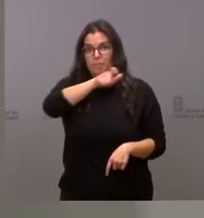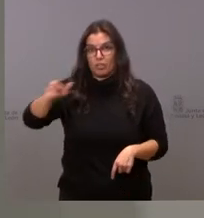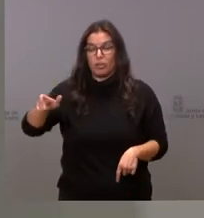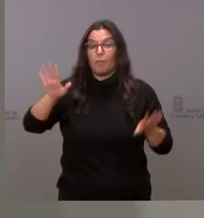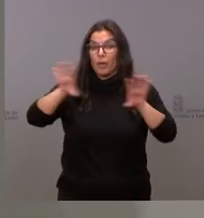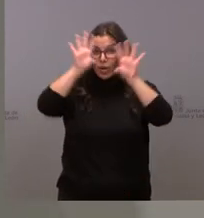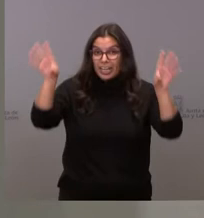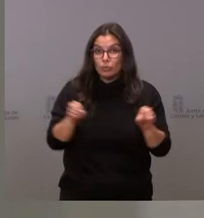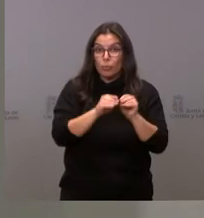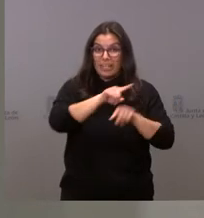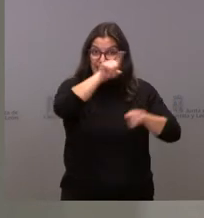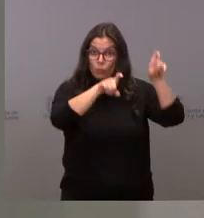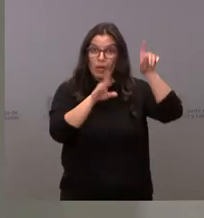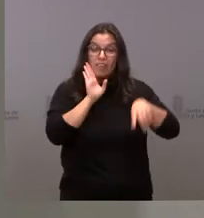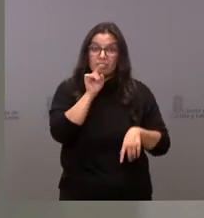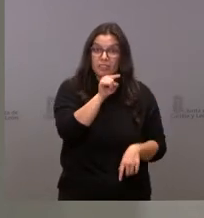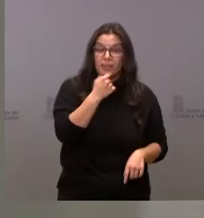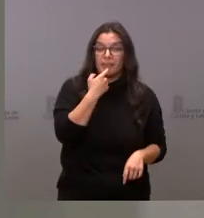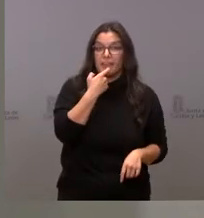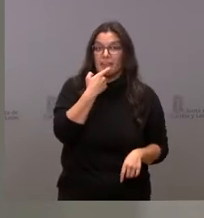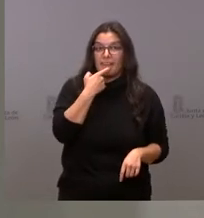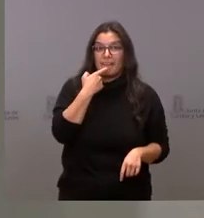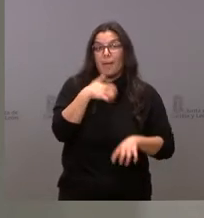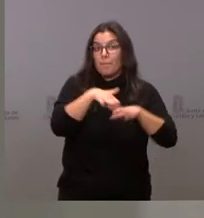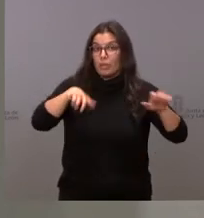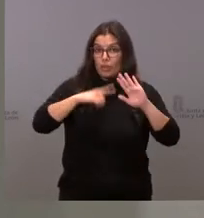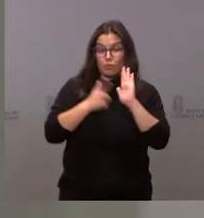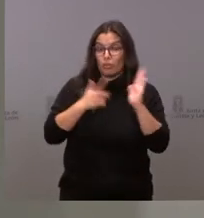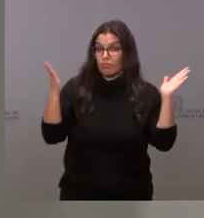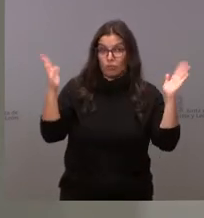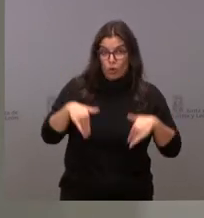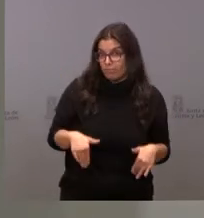resumen de la encuesta es no hay mayorías absolutas